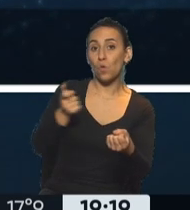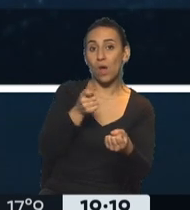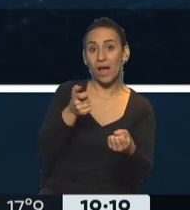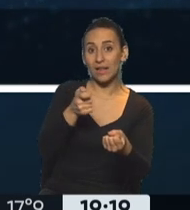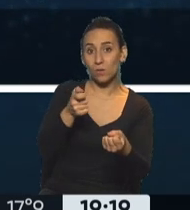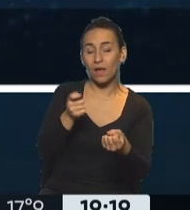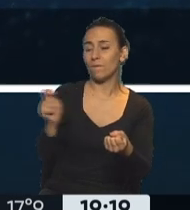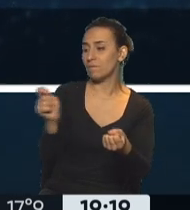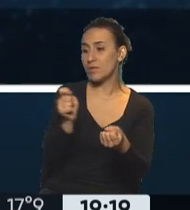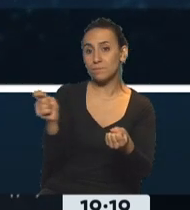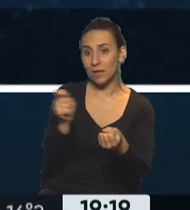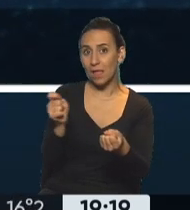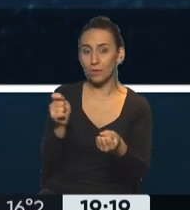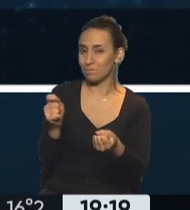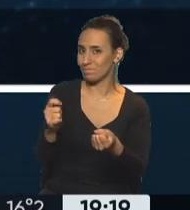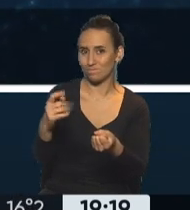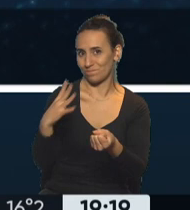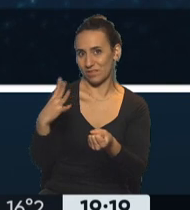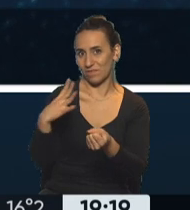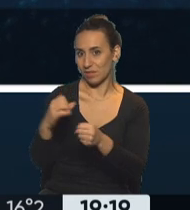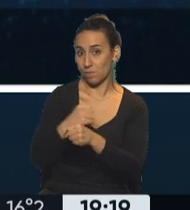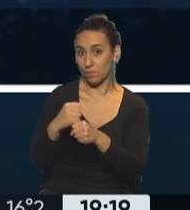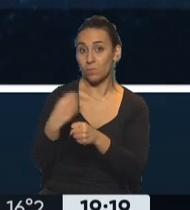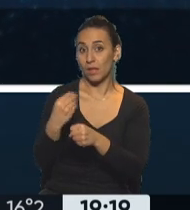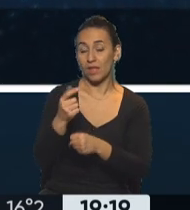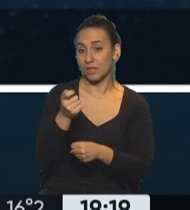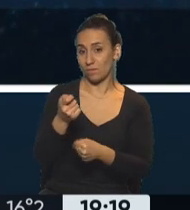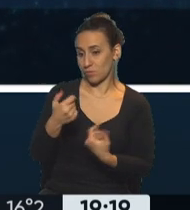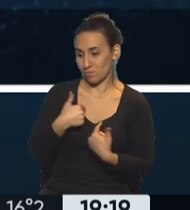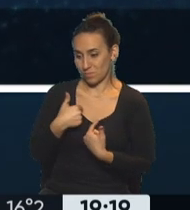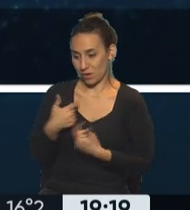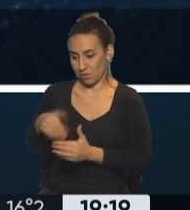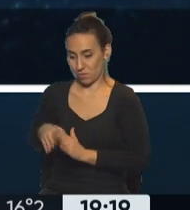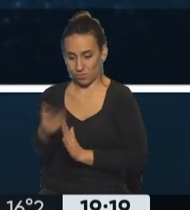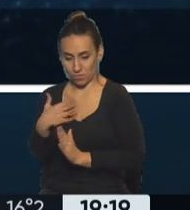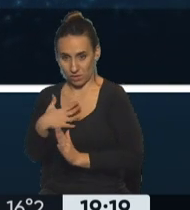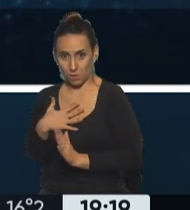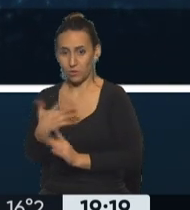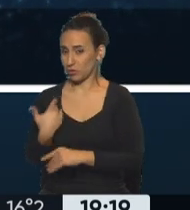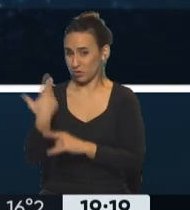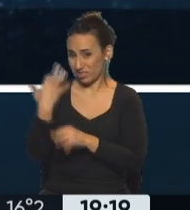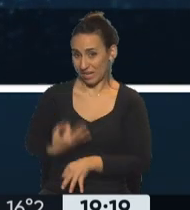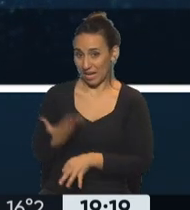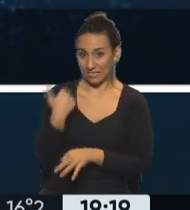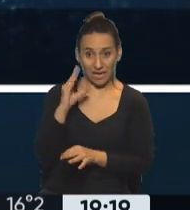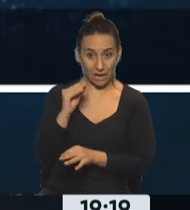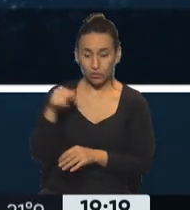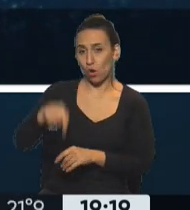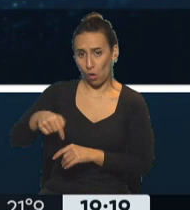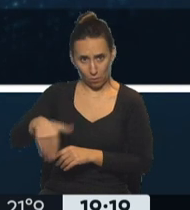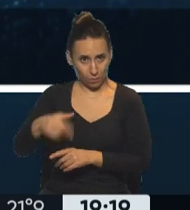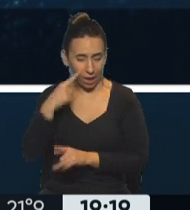Pero ese dato todavía no lo puedo corroborar porque el teléfono está a disposición mía y yo llegué ayer en horas de la noche a derrobo vamos a analizarlo hoy